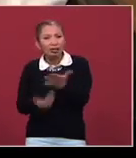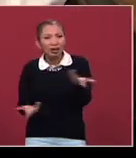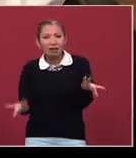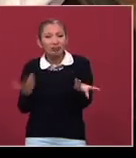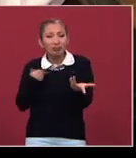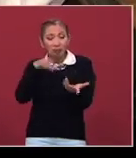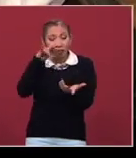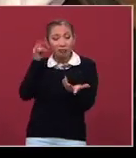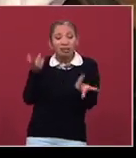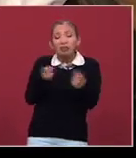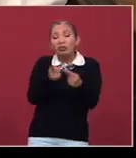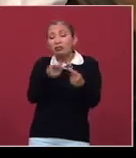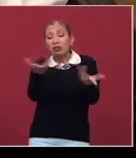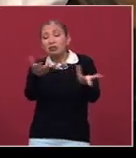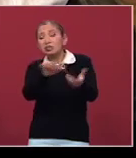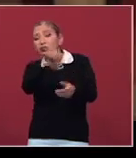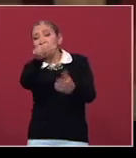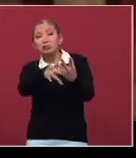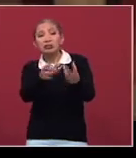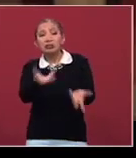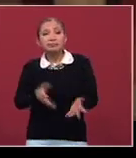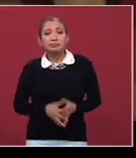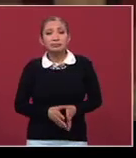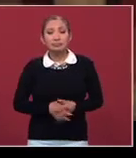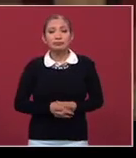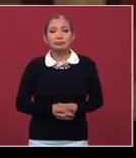la vemos o están haciendo cosas que no nos damos cuenta?